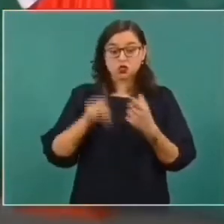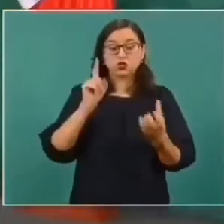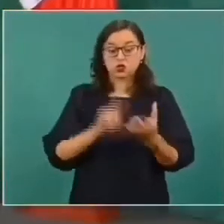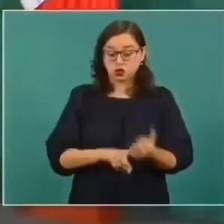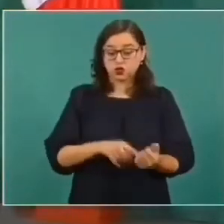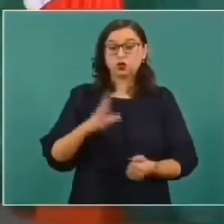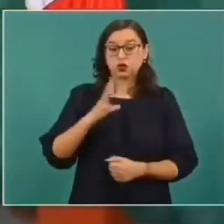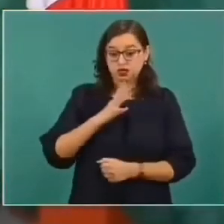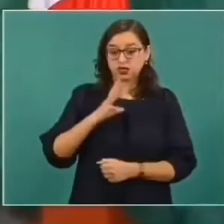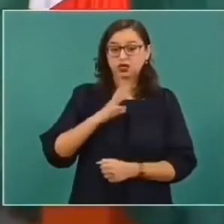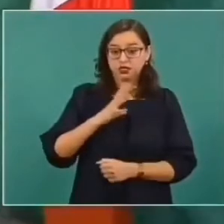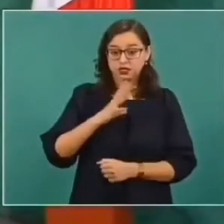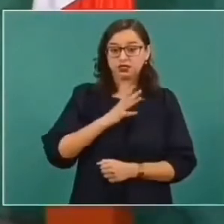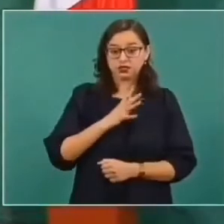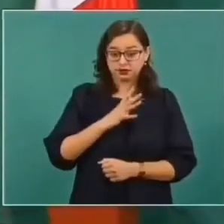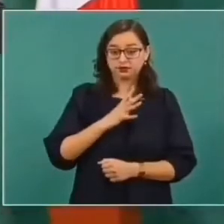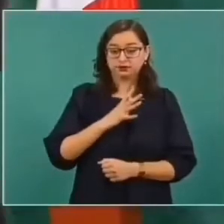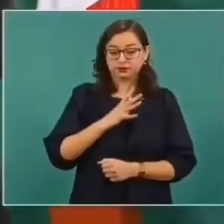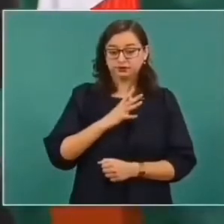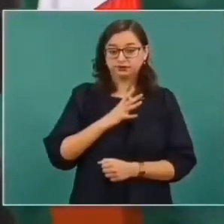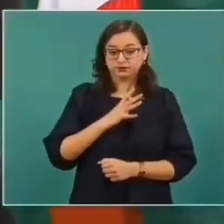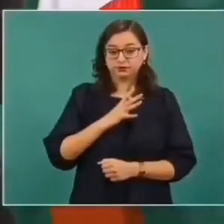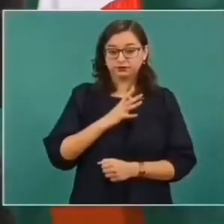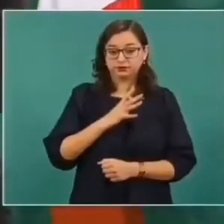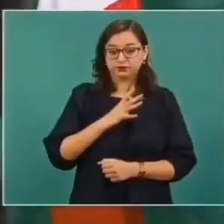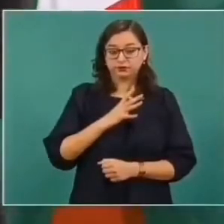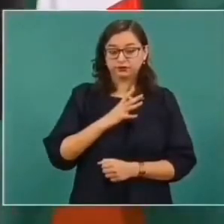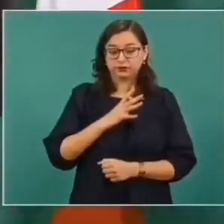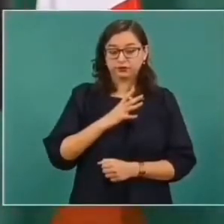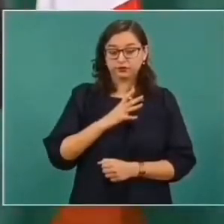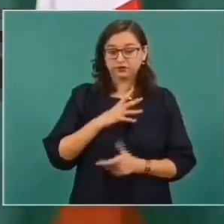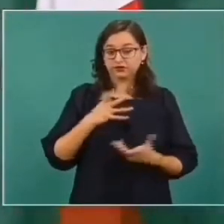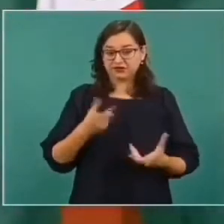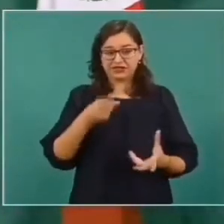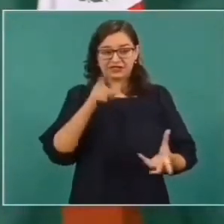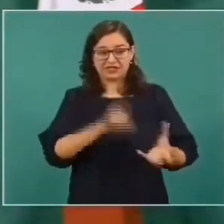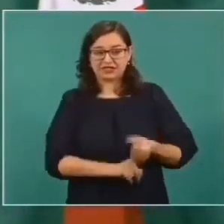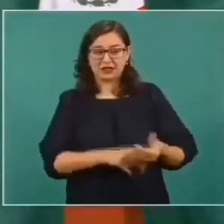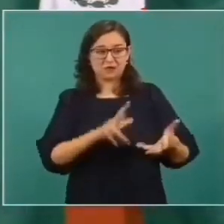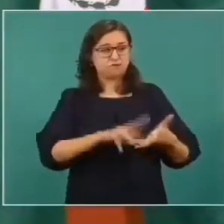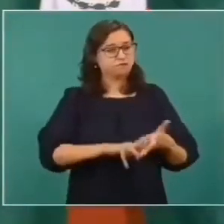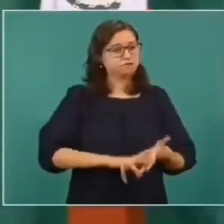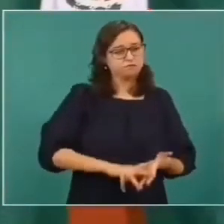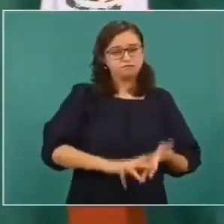muy violento